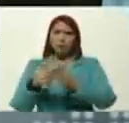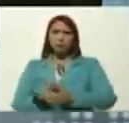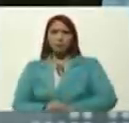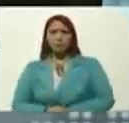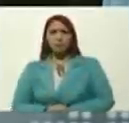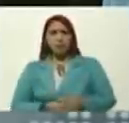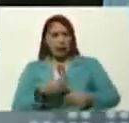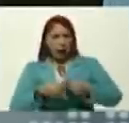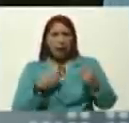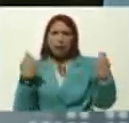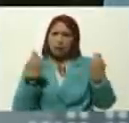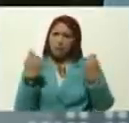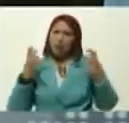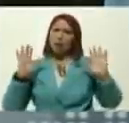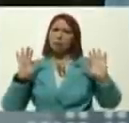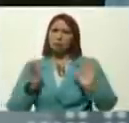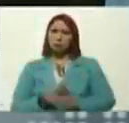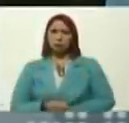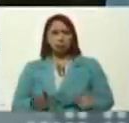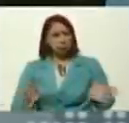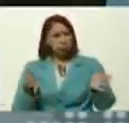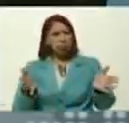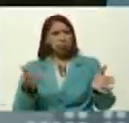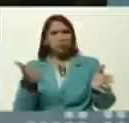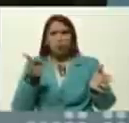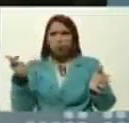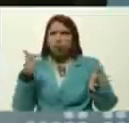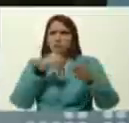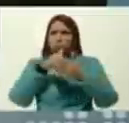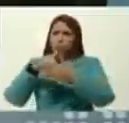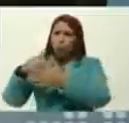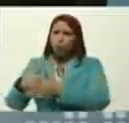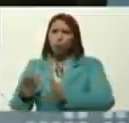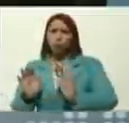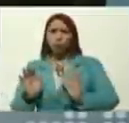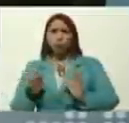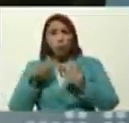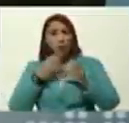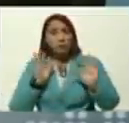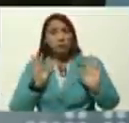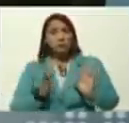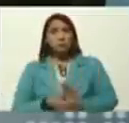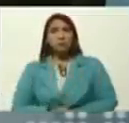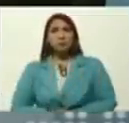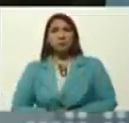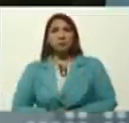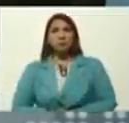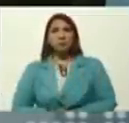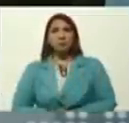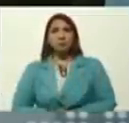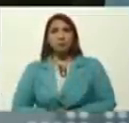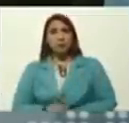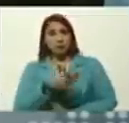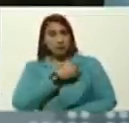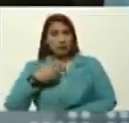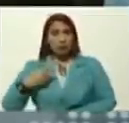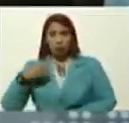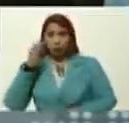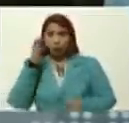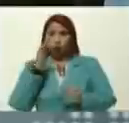hagan su campaña, busquen sus votos, bueno, y les deseo suerte,